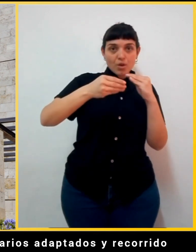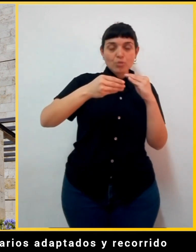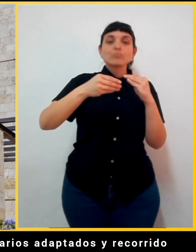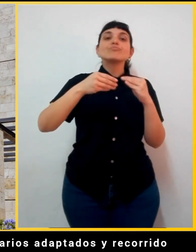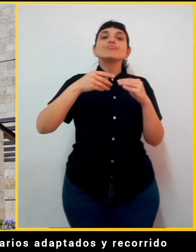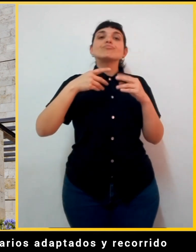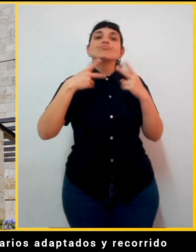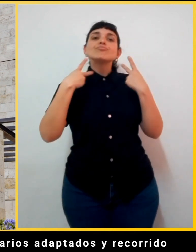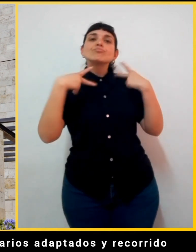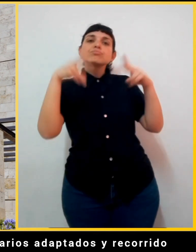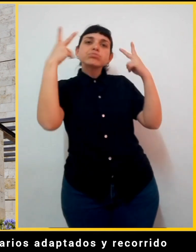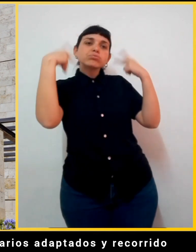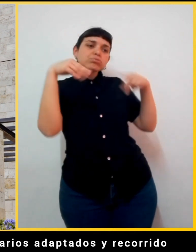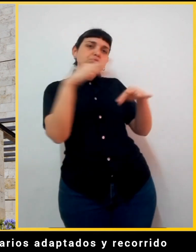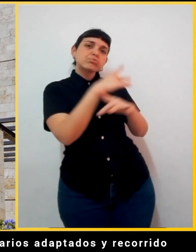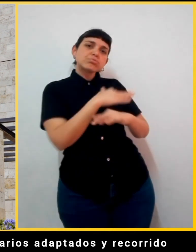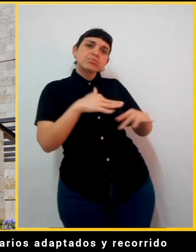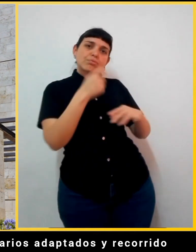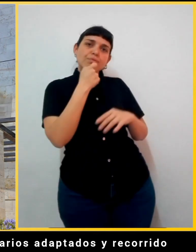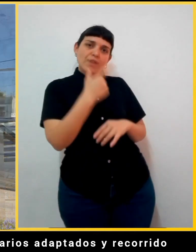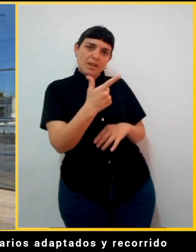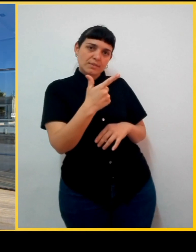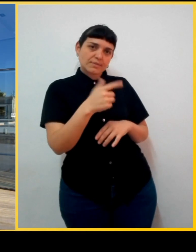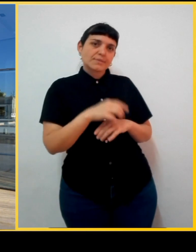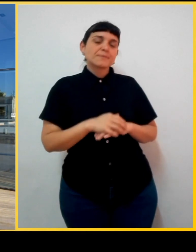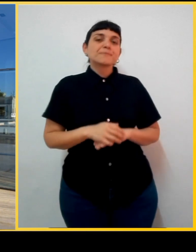y recorrido de fácil circulación.